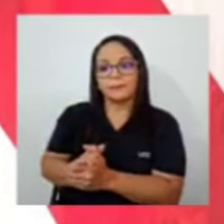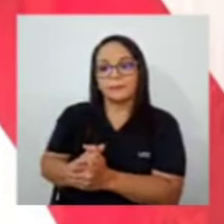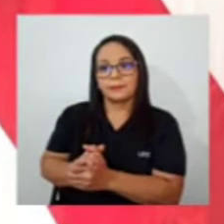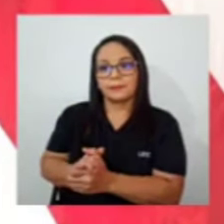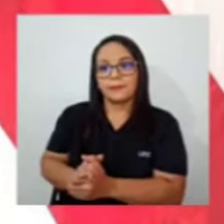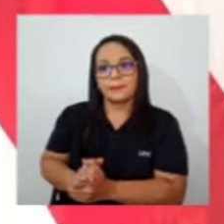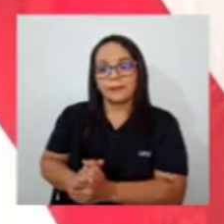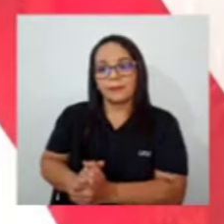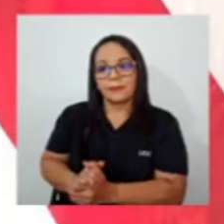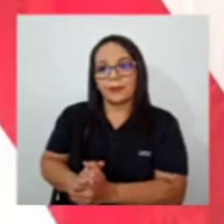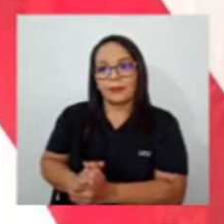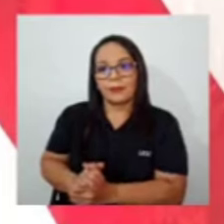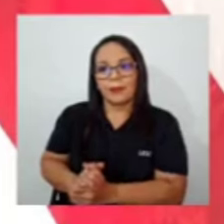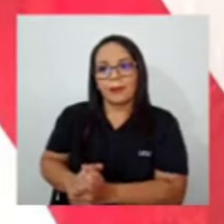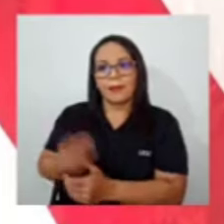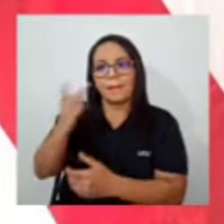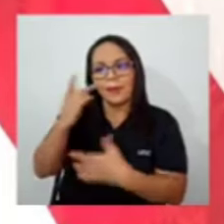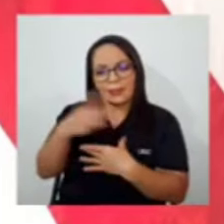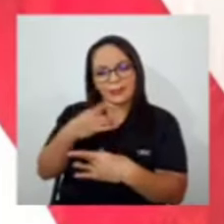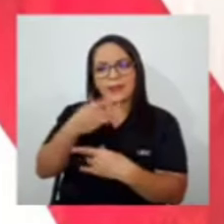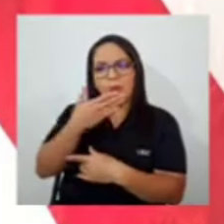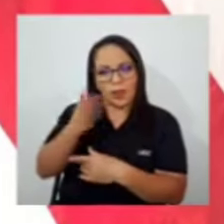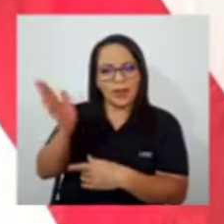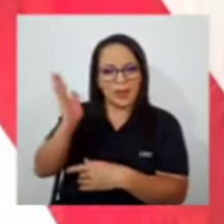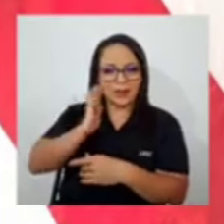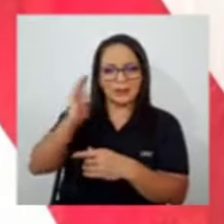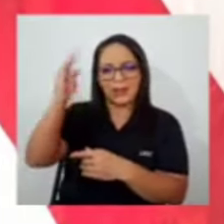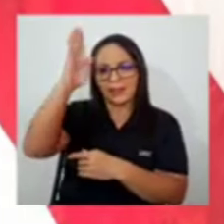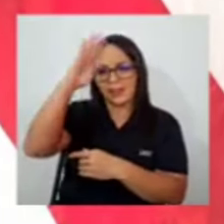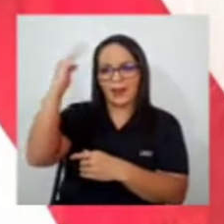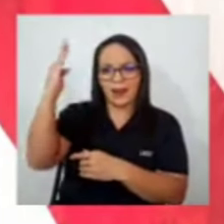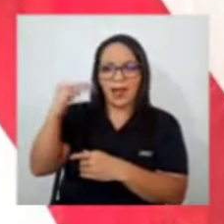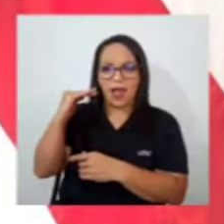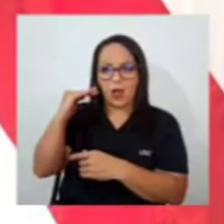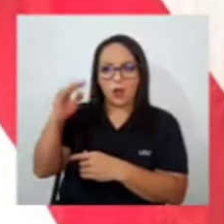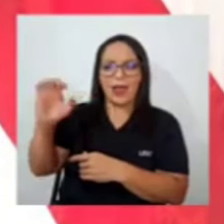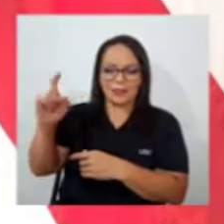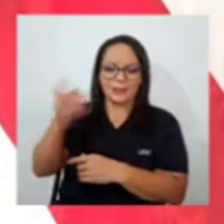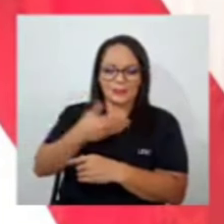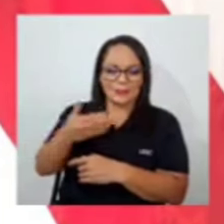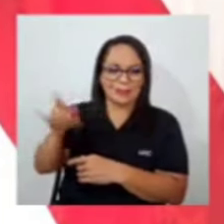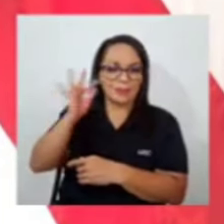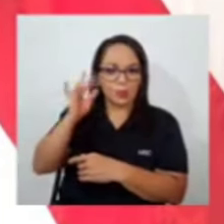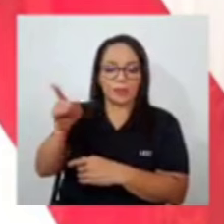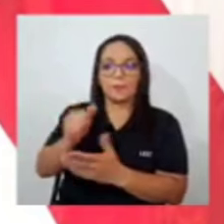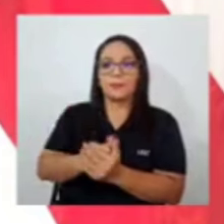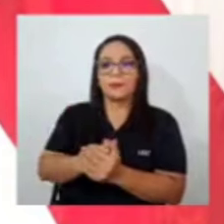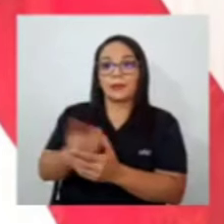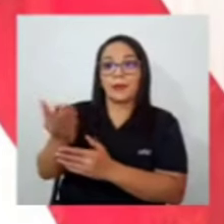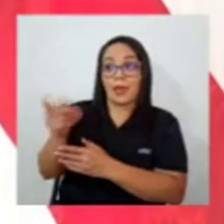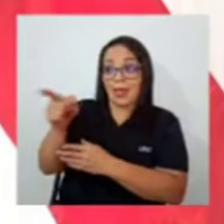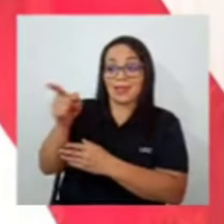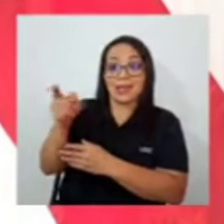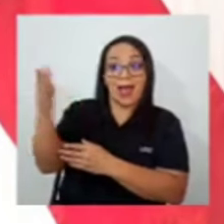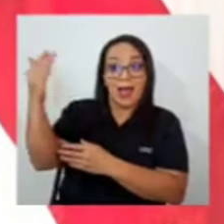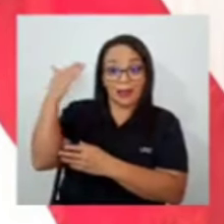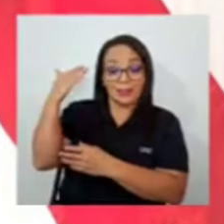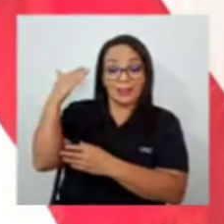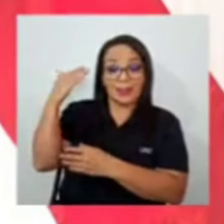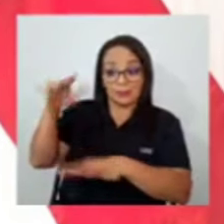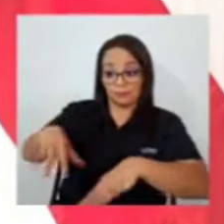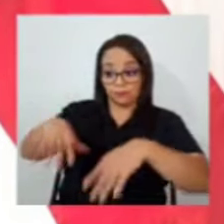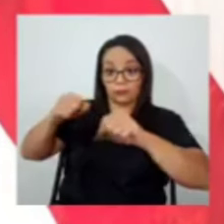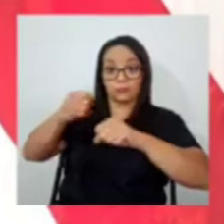vea la hipocresía de doña Laura Chinchilla. Doña Laura Chinchilla, cuando era presidente de la